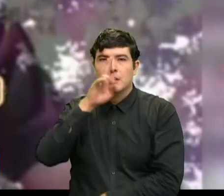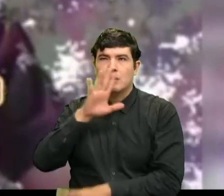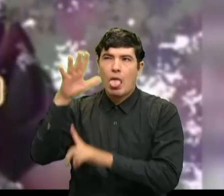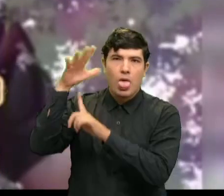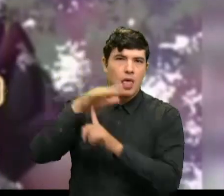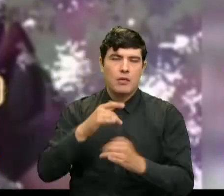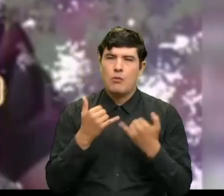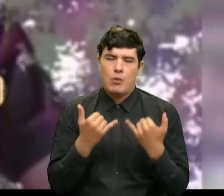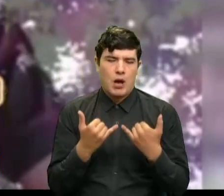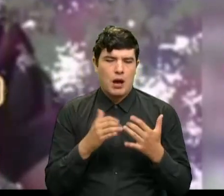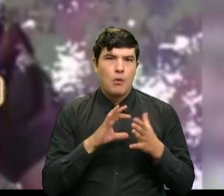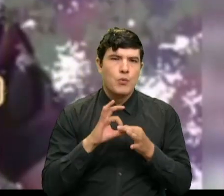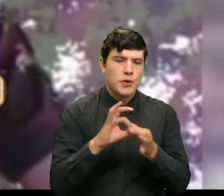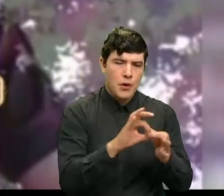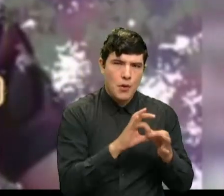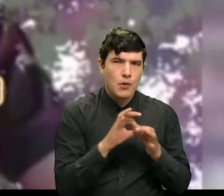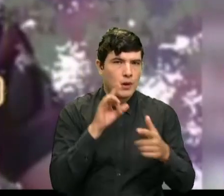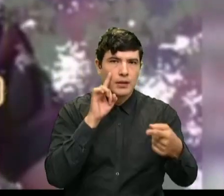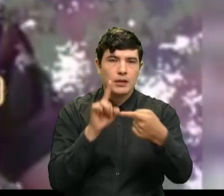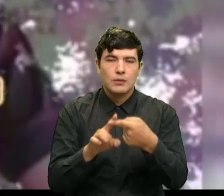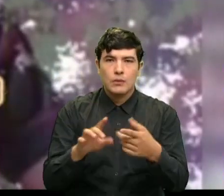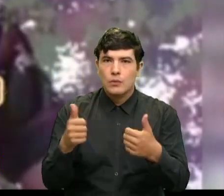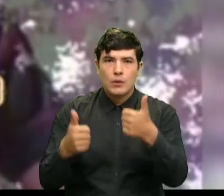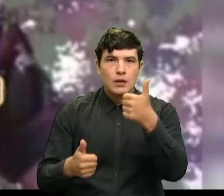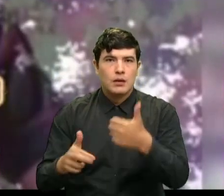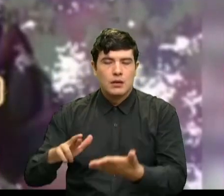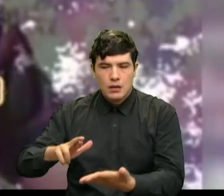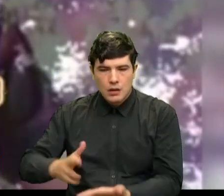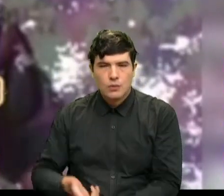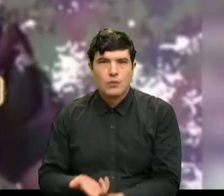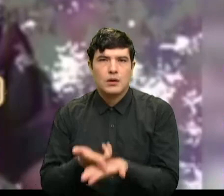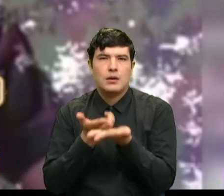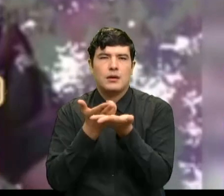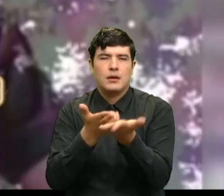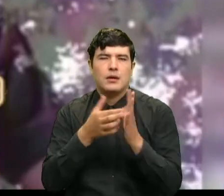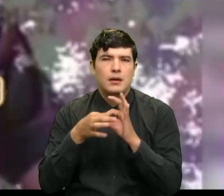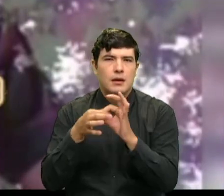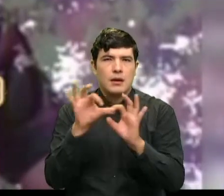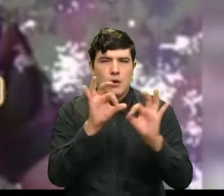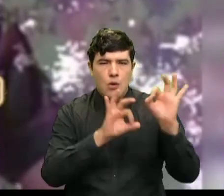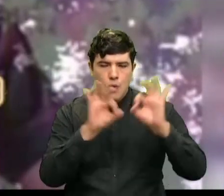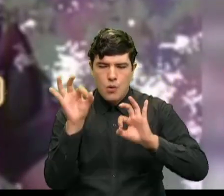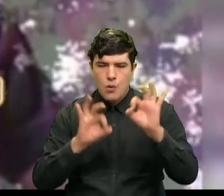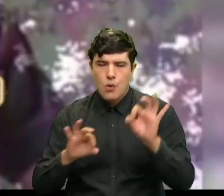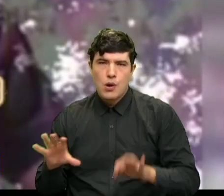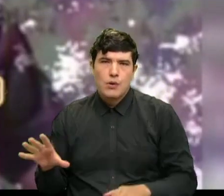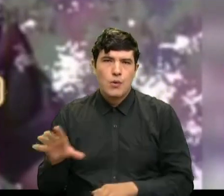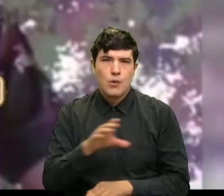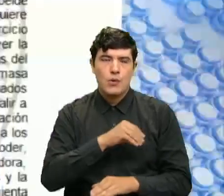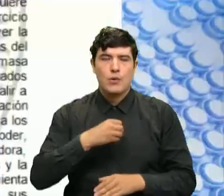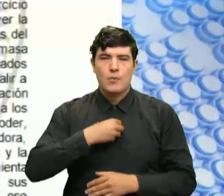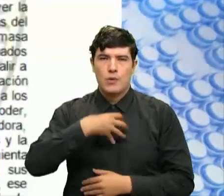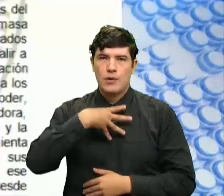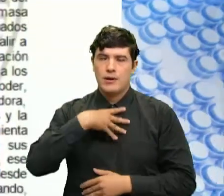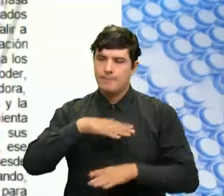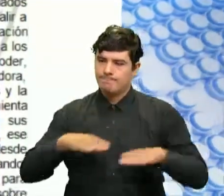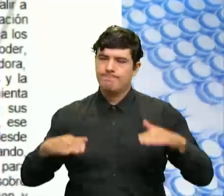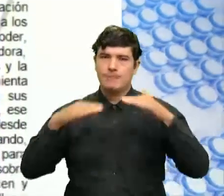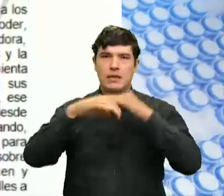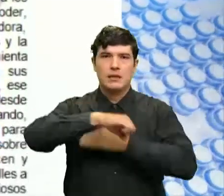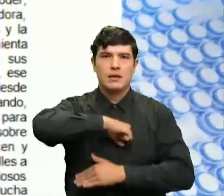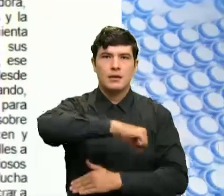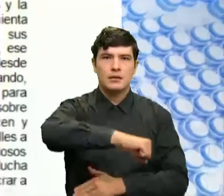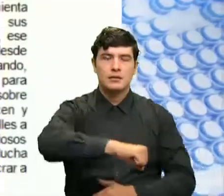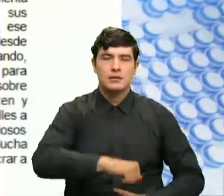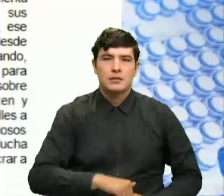hora de trabajar unidos por el restablecimiento de un nuevo orden donde todos tengamos oportunidades e igualdad de derechos. Por